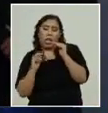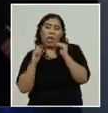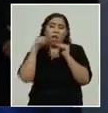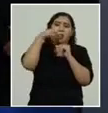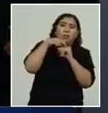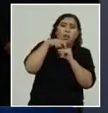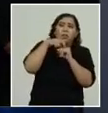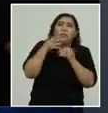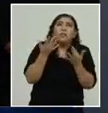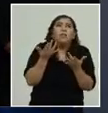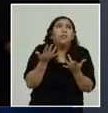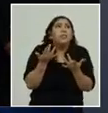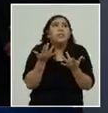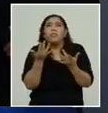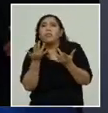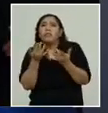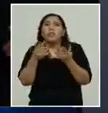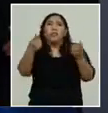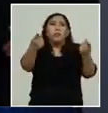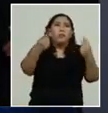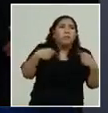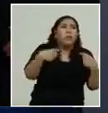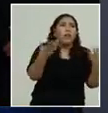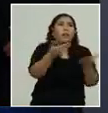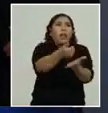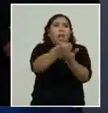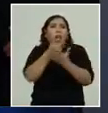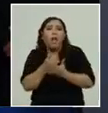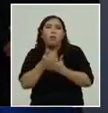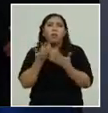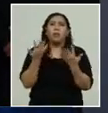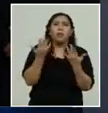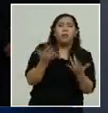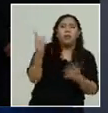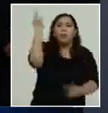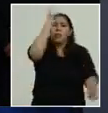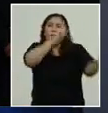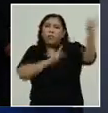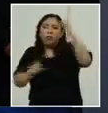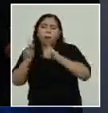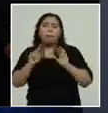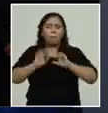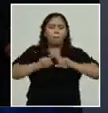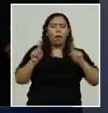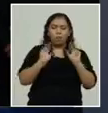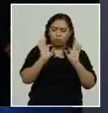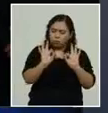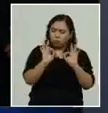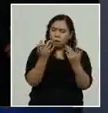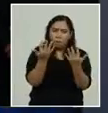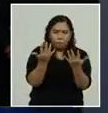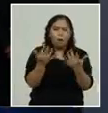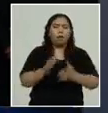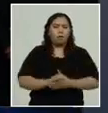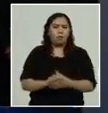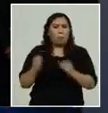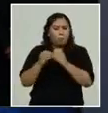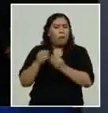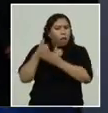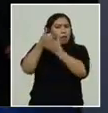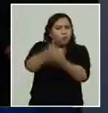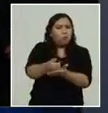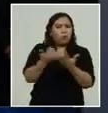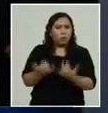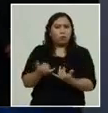pendiente de que los vayan a regresar. Pero cada vez se suman más personas. Ahorita el comisionado Yairu Mesa nos informa